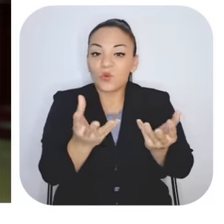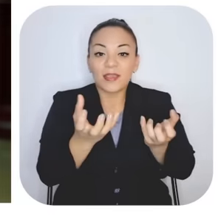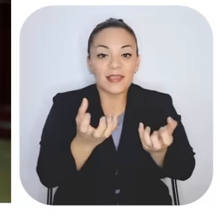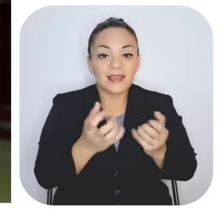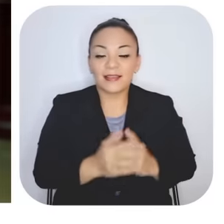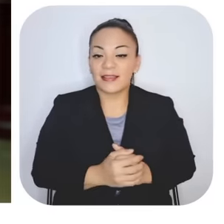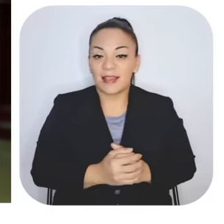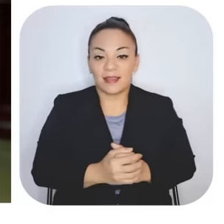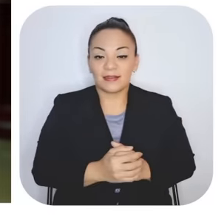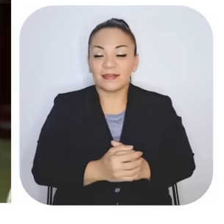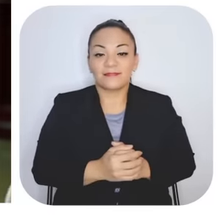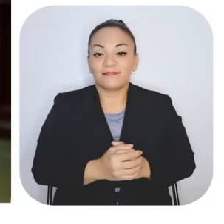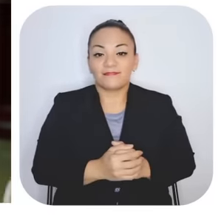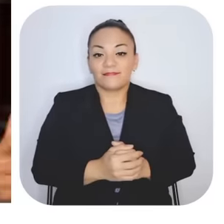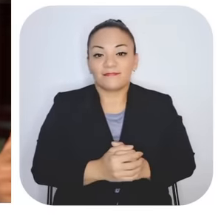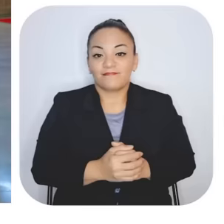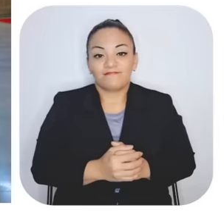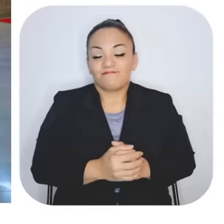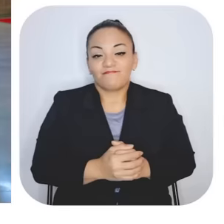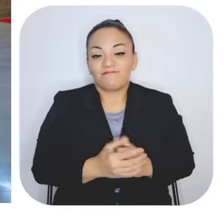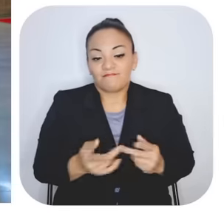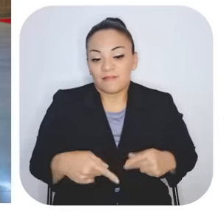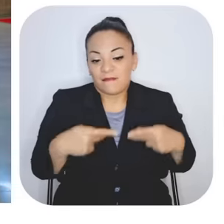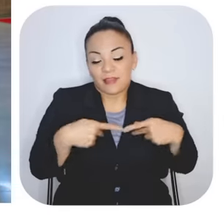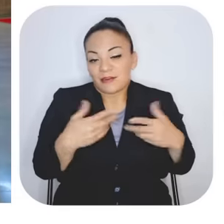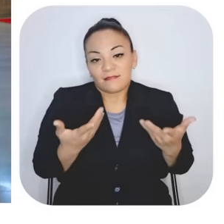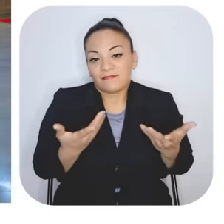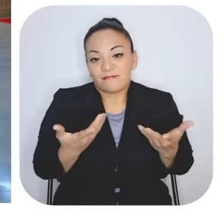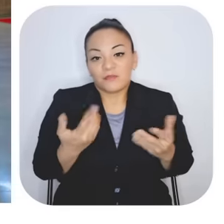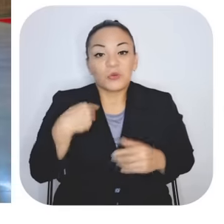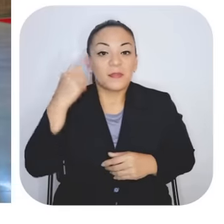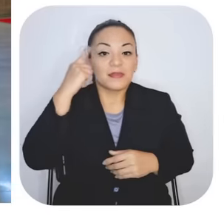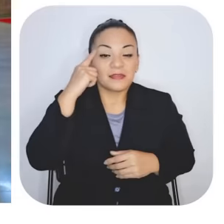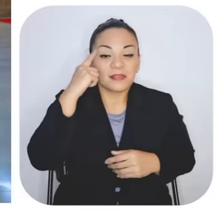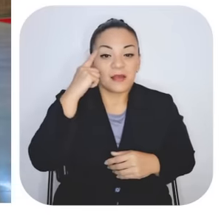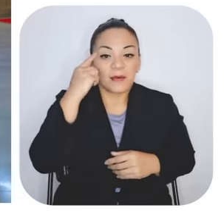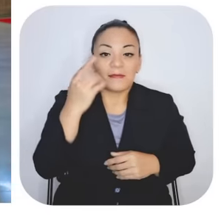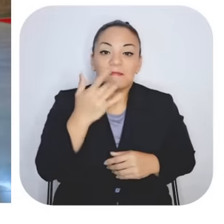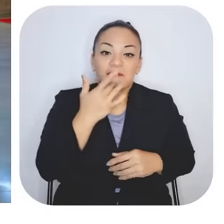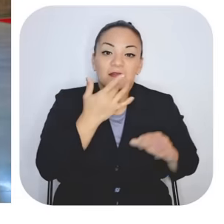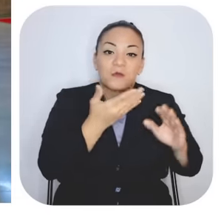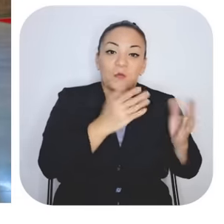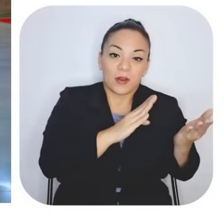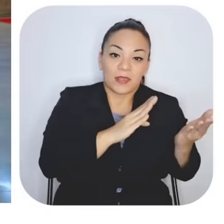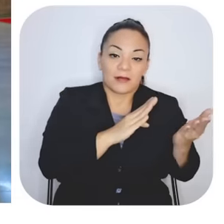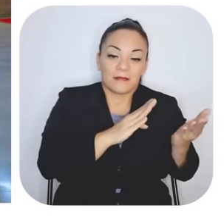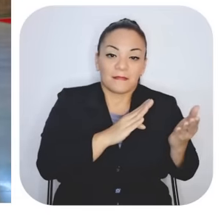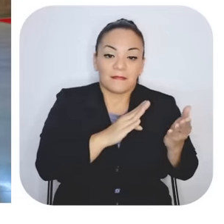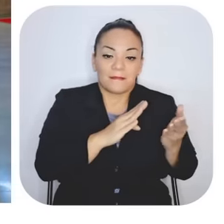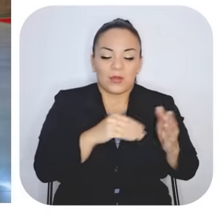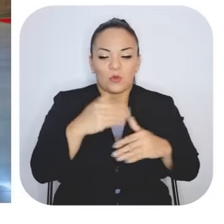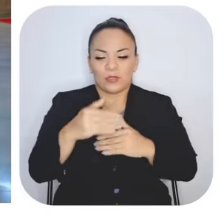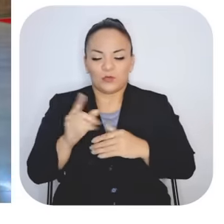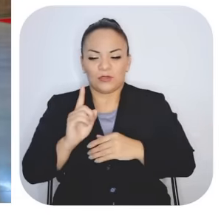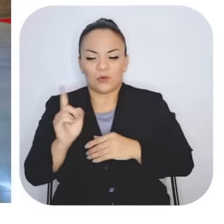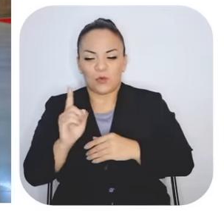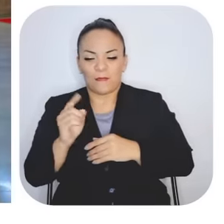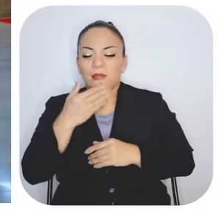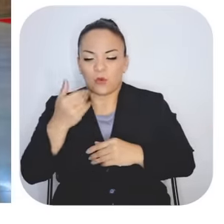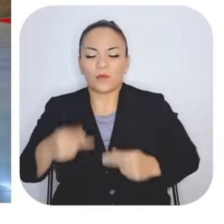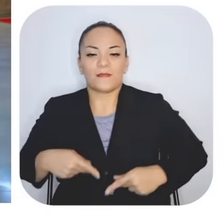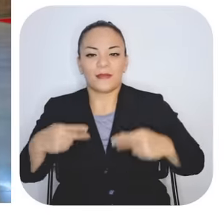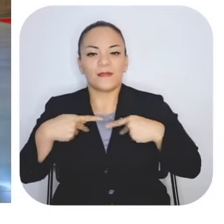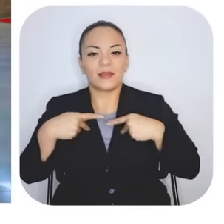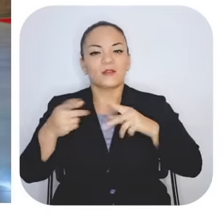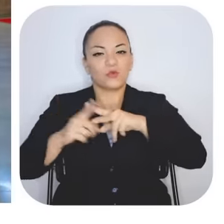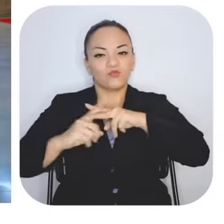porque si era vivir o morir, eran las cosas. Entonces yo prefiero vivir, buscar una ayuda o un